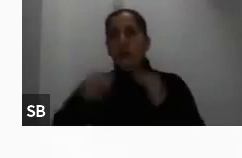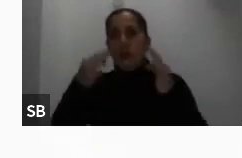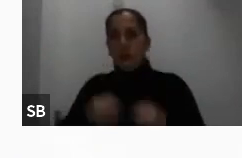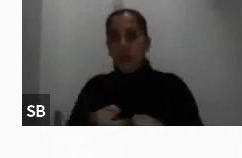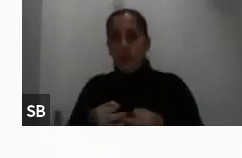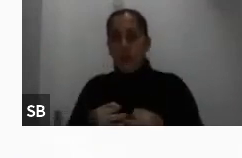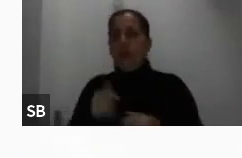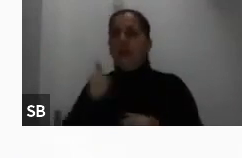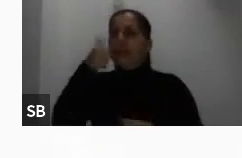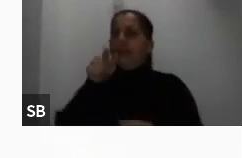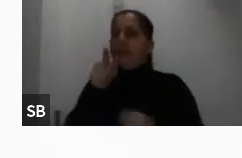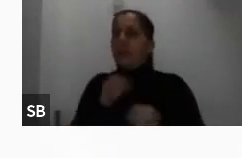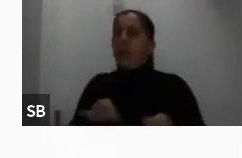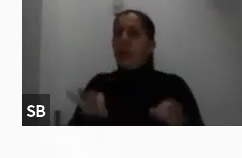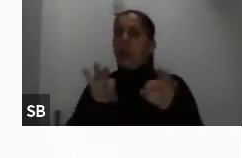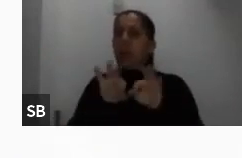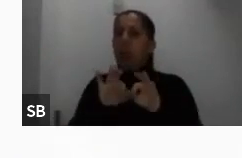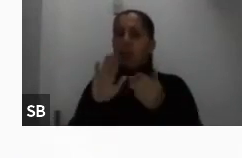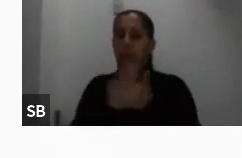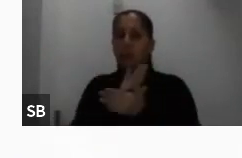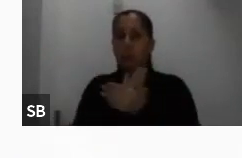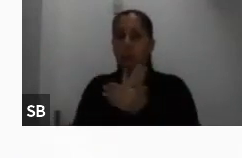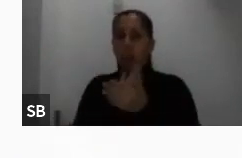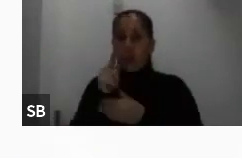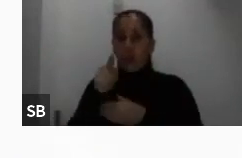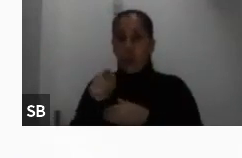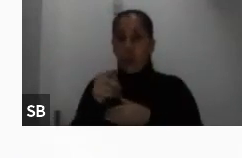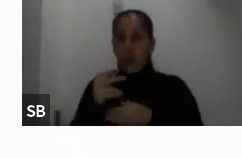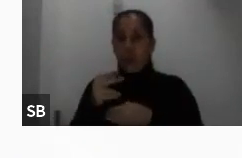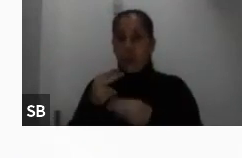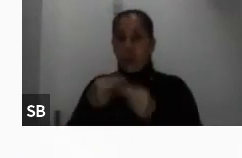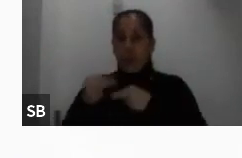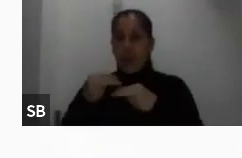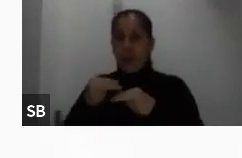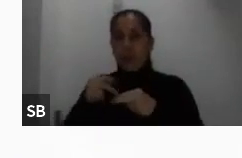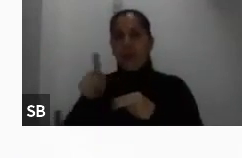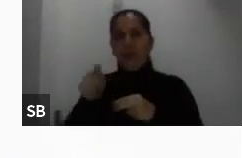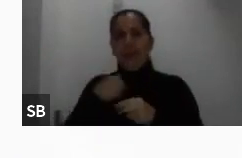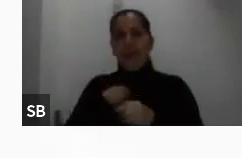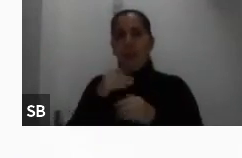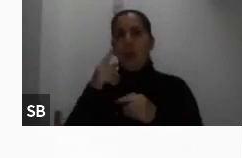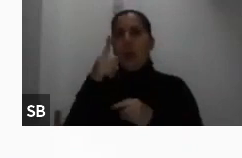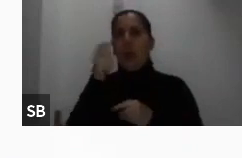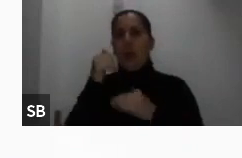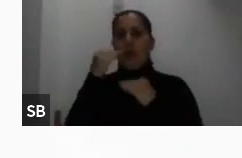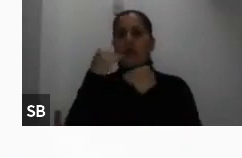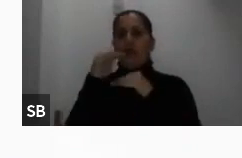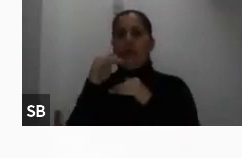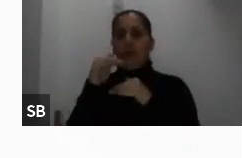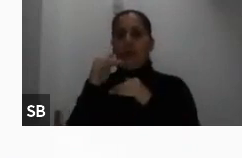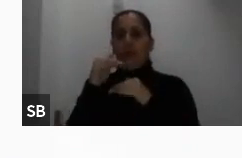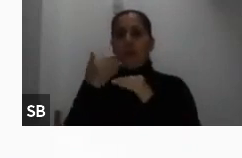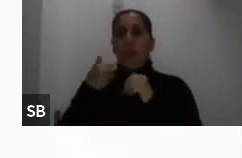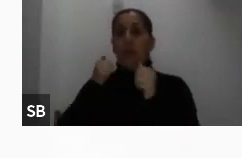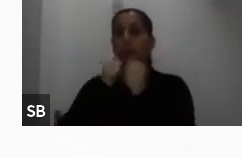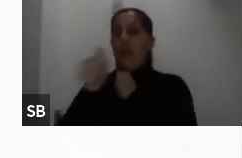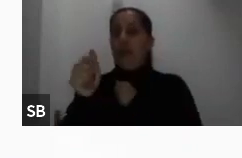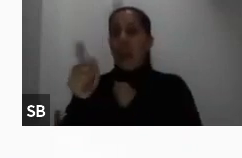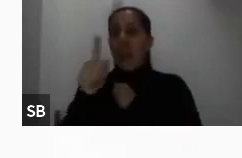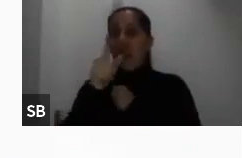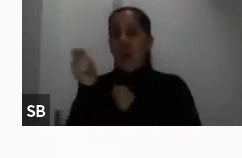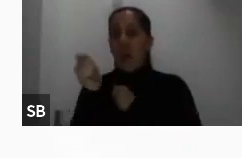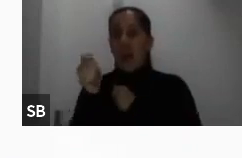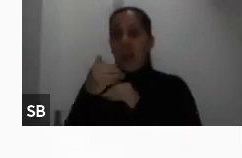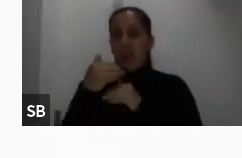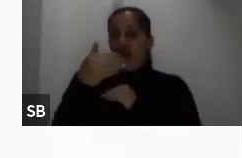Los documentos para ese trámite no deben tener más de un mes de emitido. Si se pasa un poco de